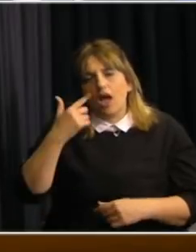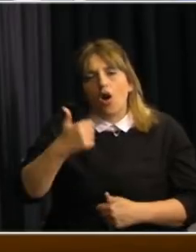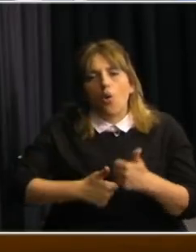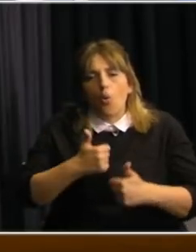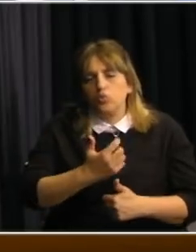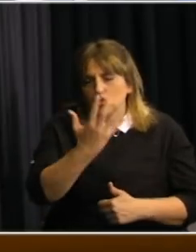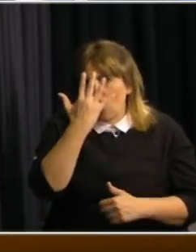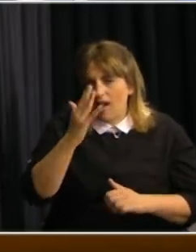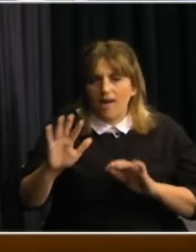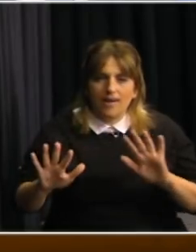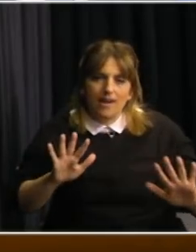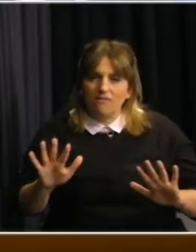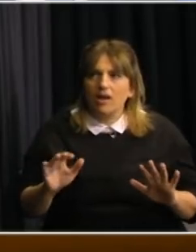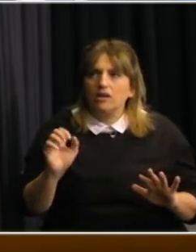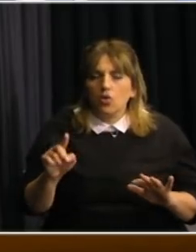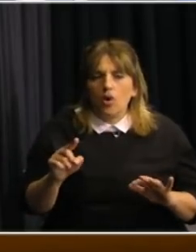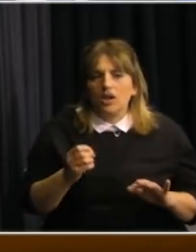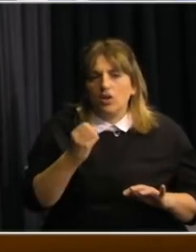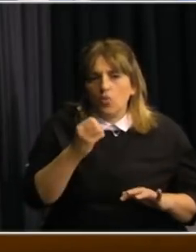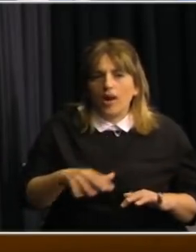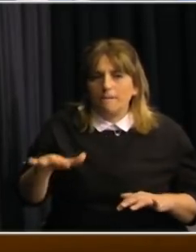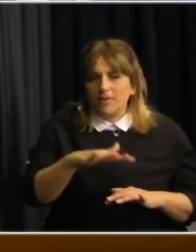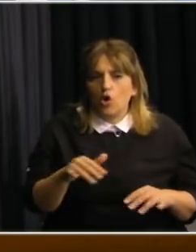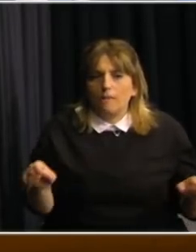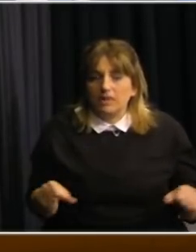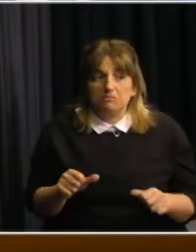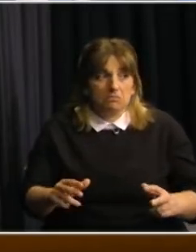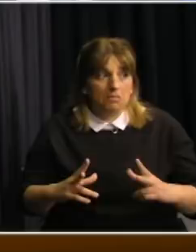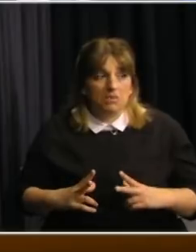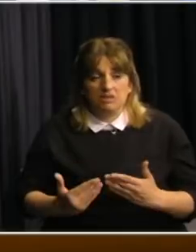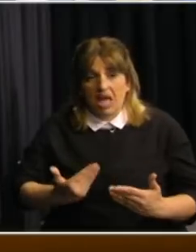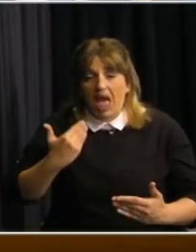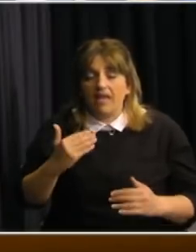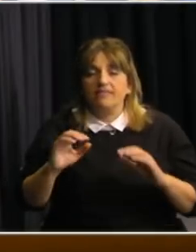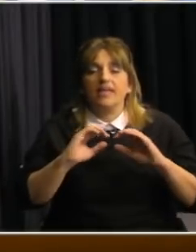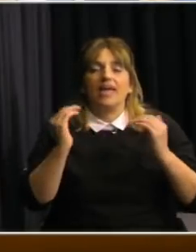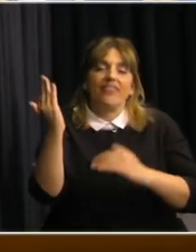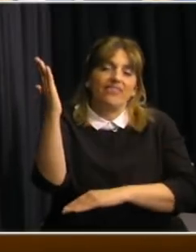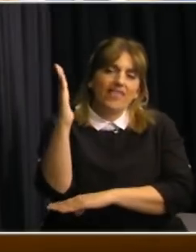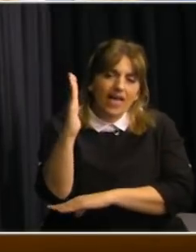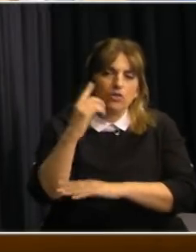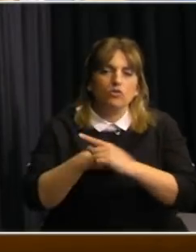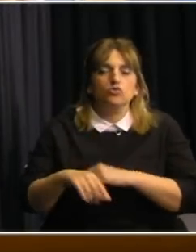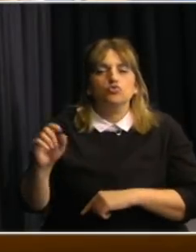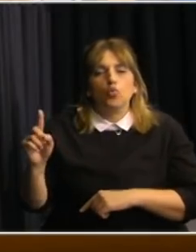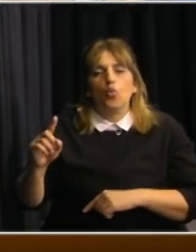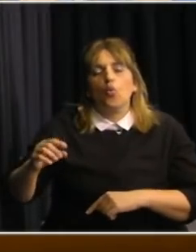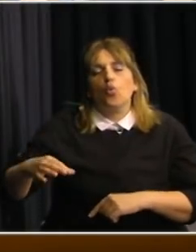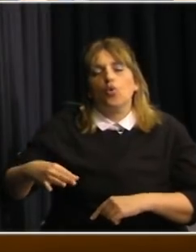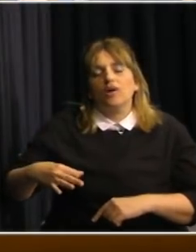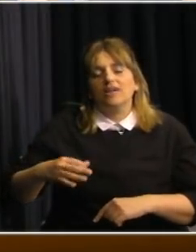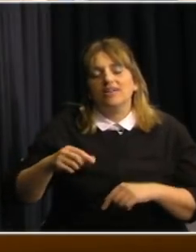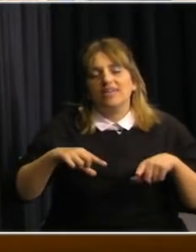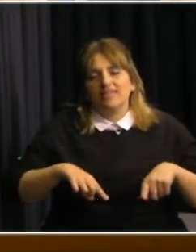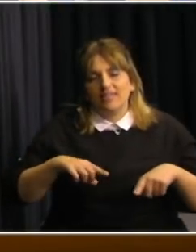a su entender cuál sería el escenario más adecuado para que se realice se manejó el estadio centenario Carolina Cose propone el Antel Arena muchas